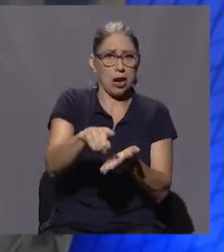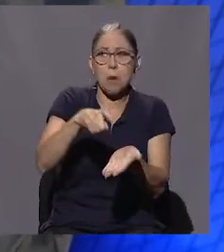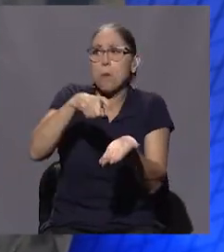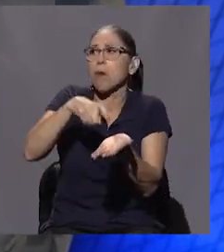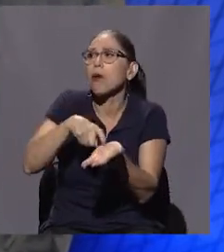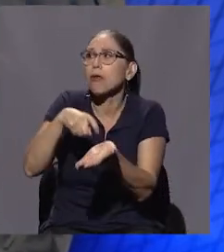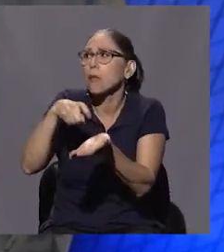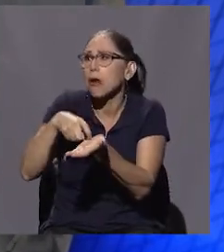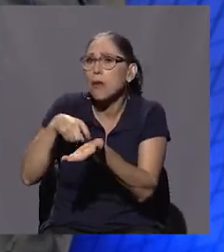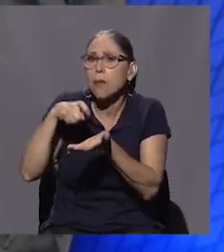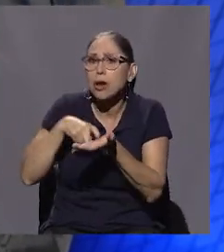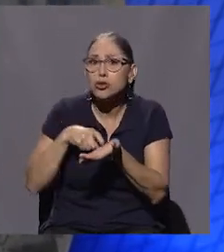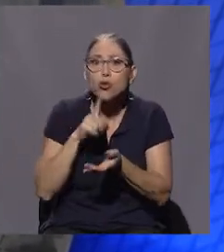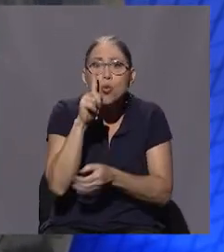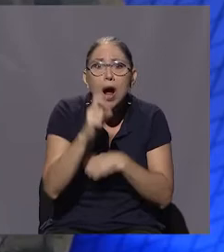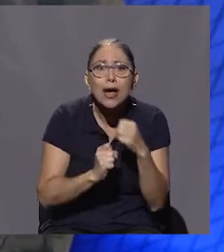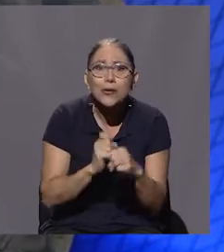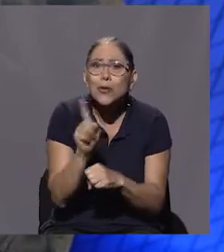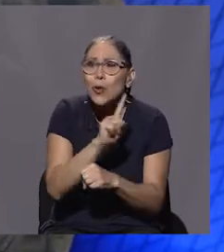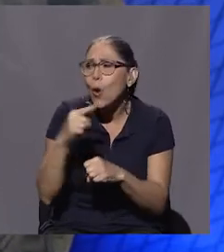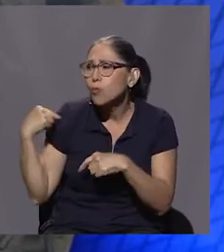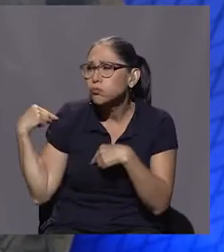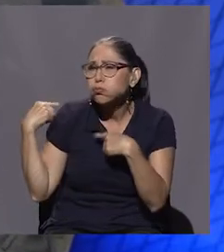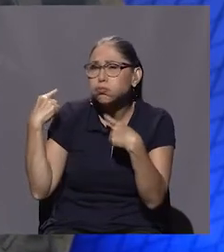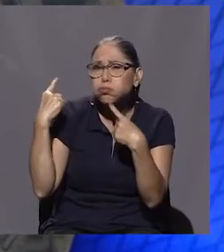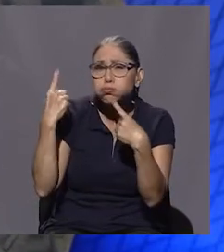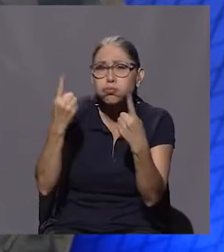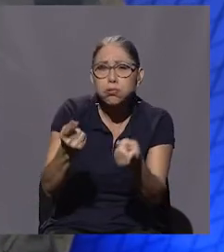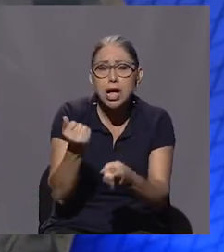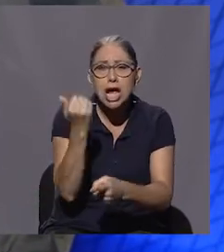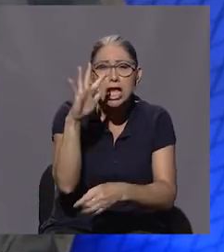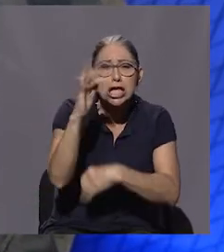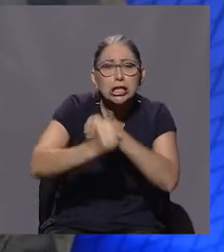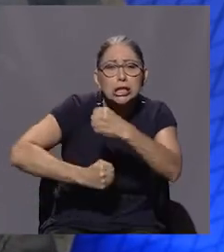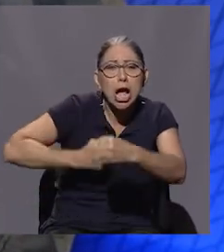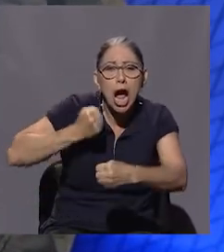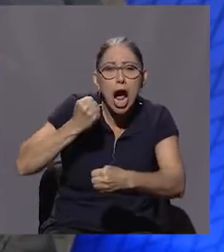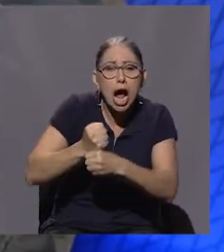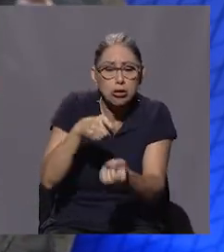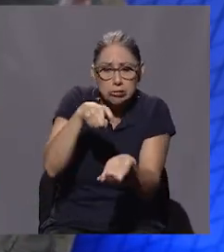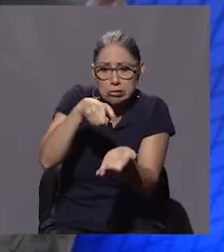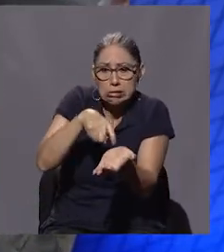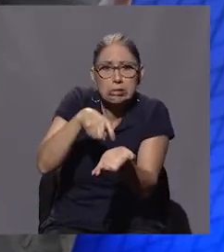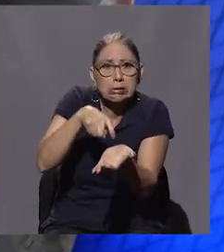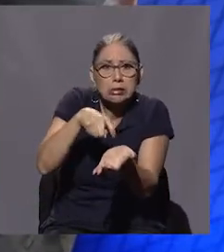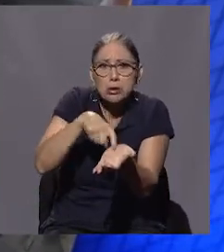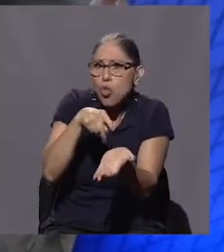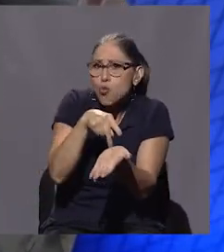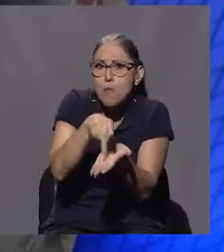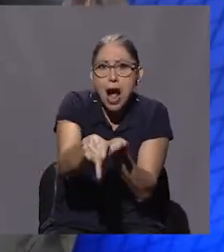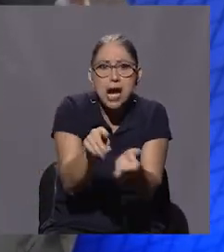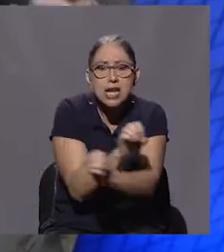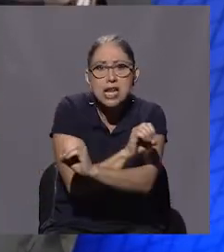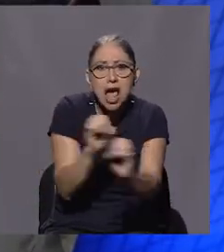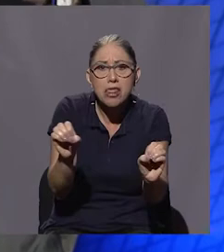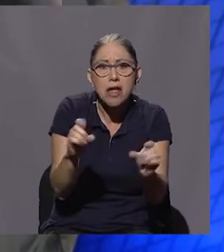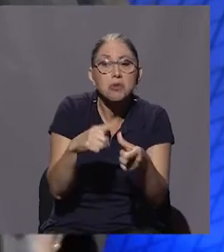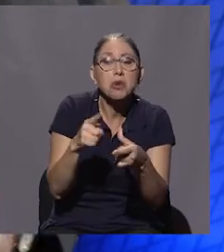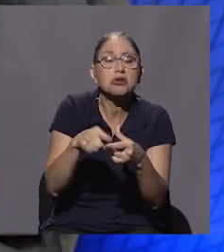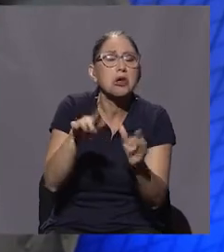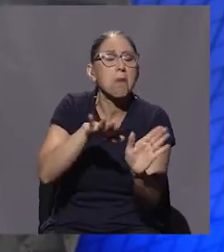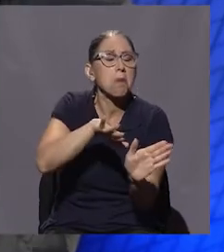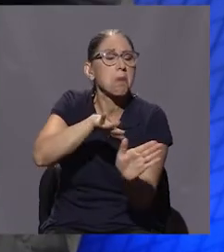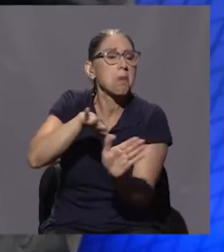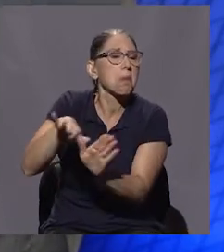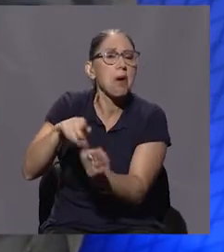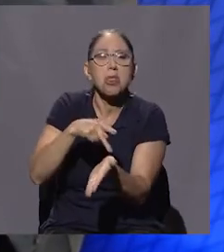dos, por 10, por 15 años, los han visto pasar del lado del pago de